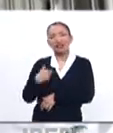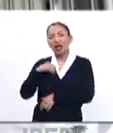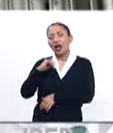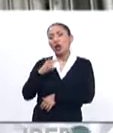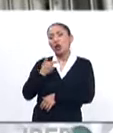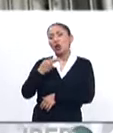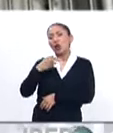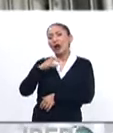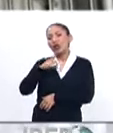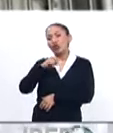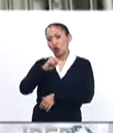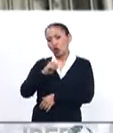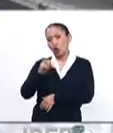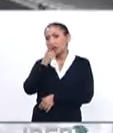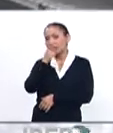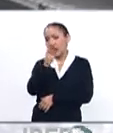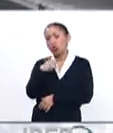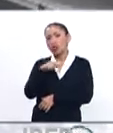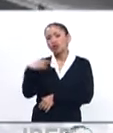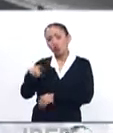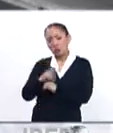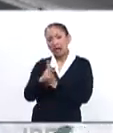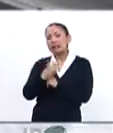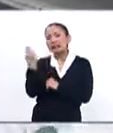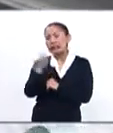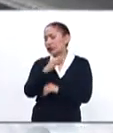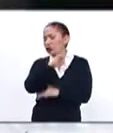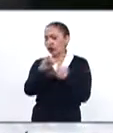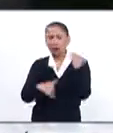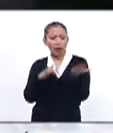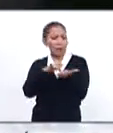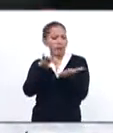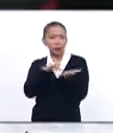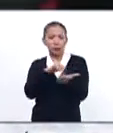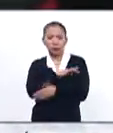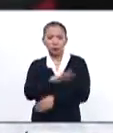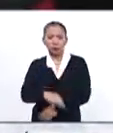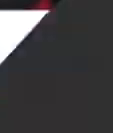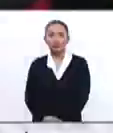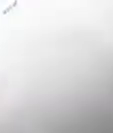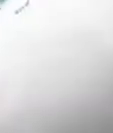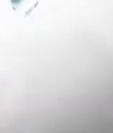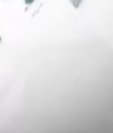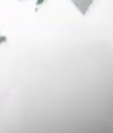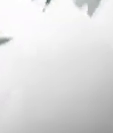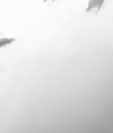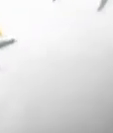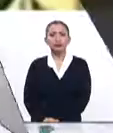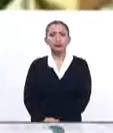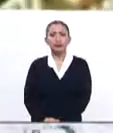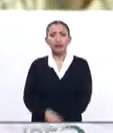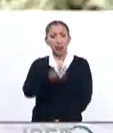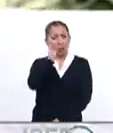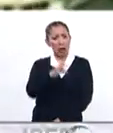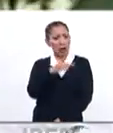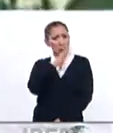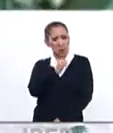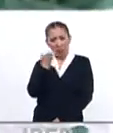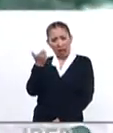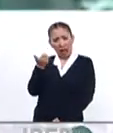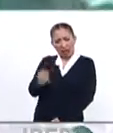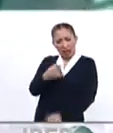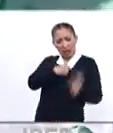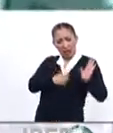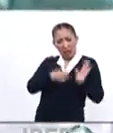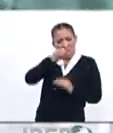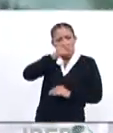encargado, Juan Guaidó, aseguró que su país necesita toda la ayuda posible. A Venezuela no se le puede hacer una